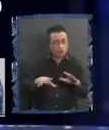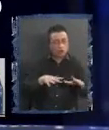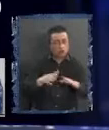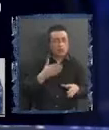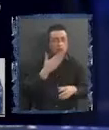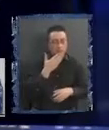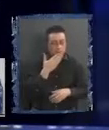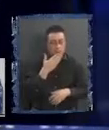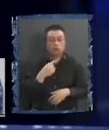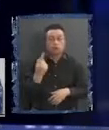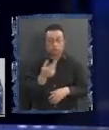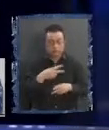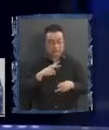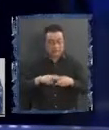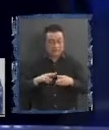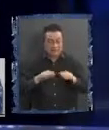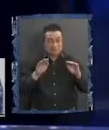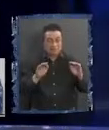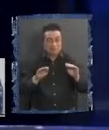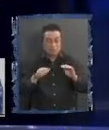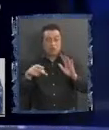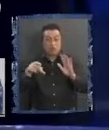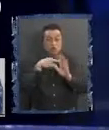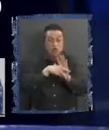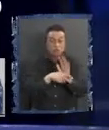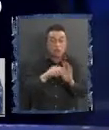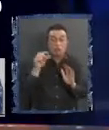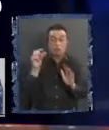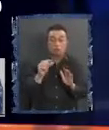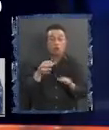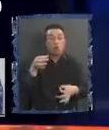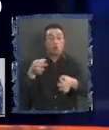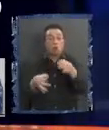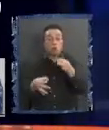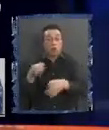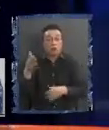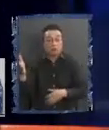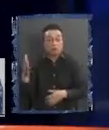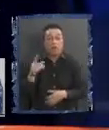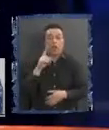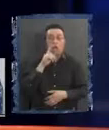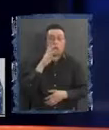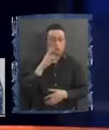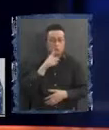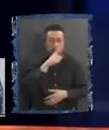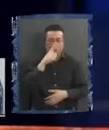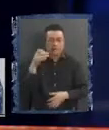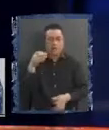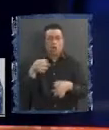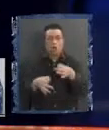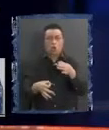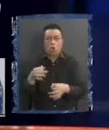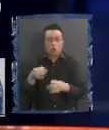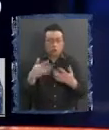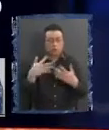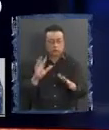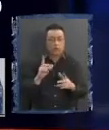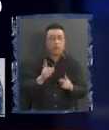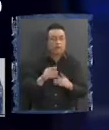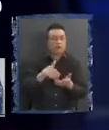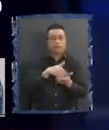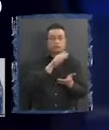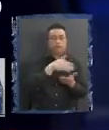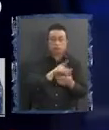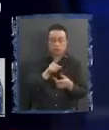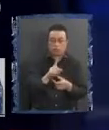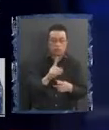haciendo lo mismo si es que no se aprueba una norma transitoria con los jueces hay un centenar de jueces que dejarían su cargo eso no pasa